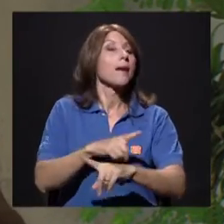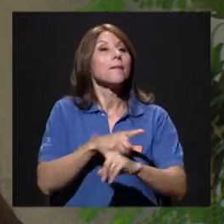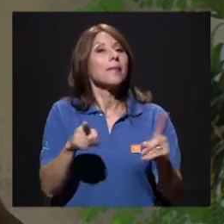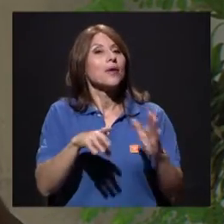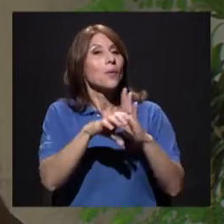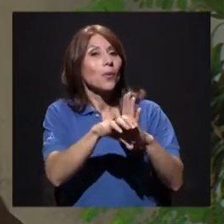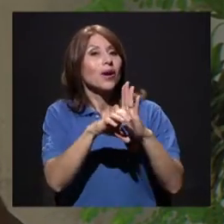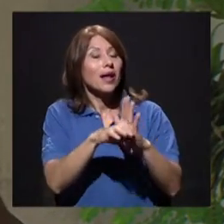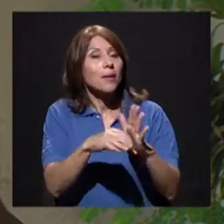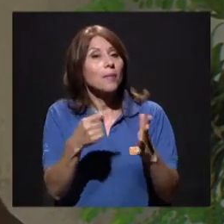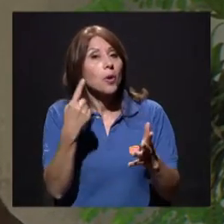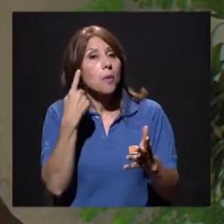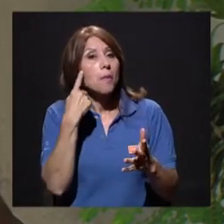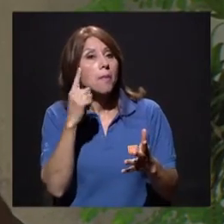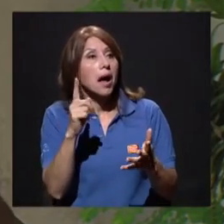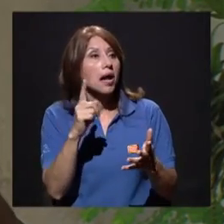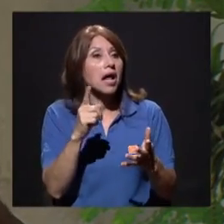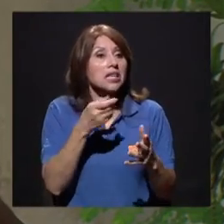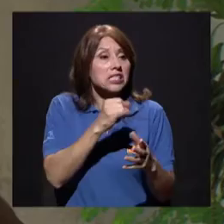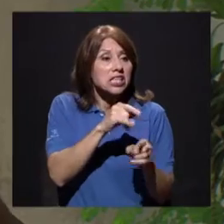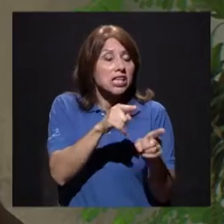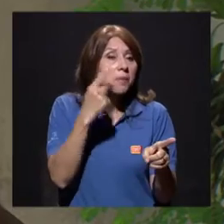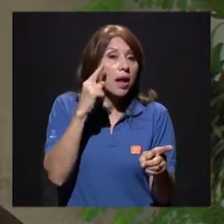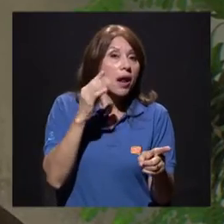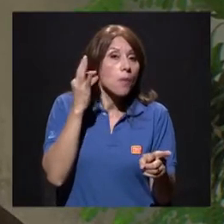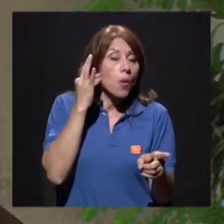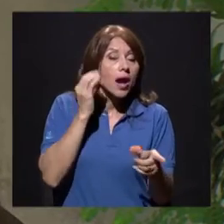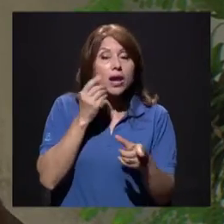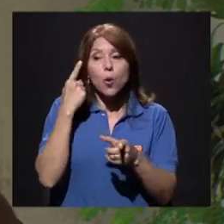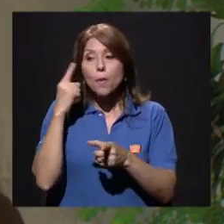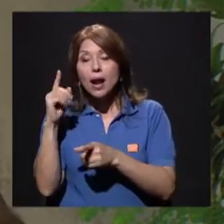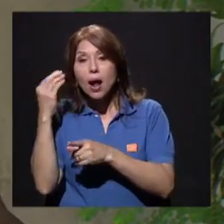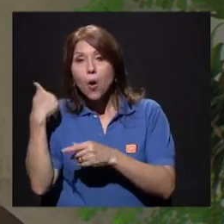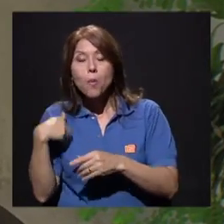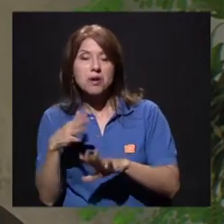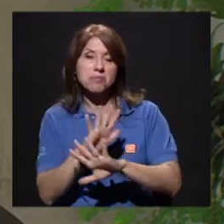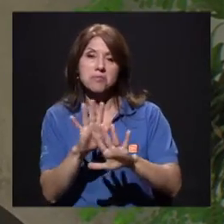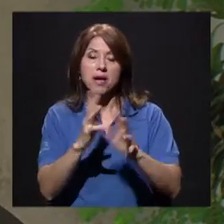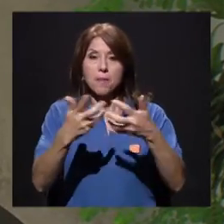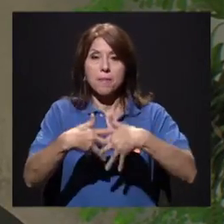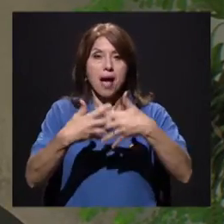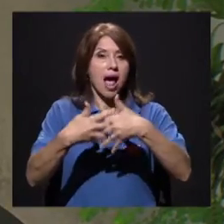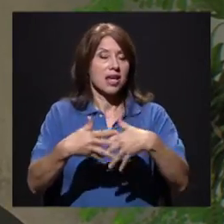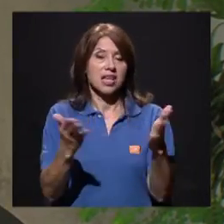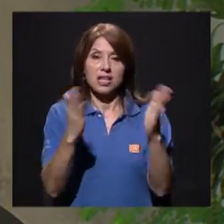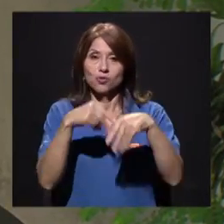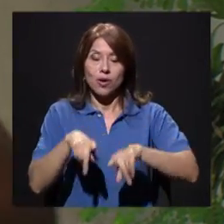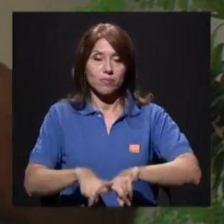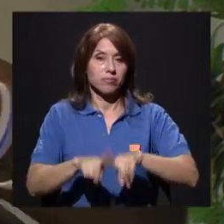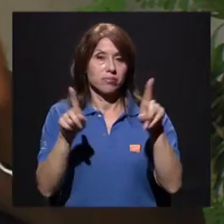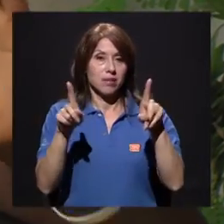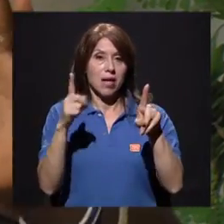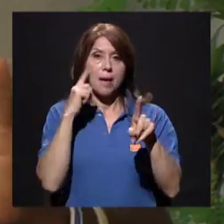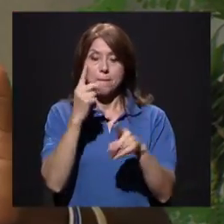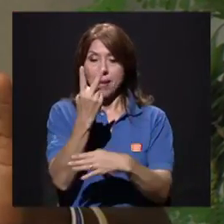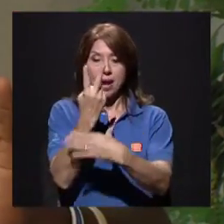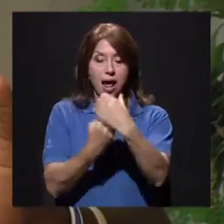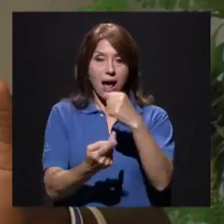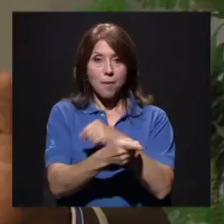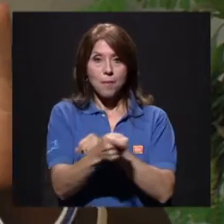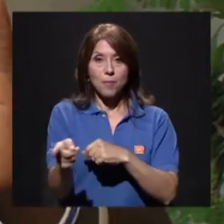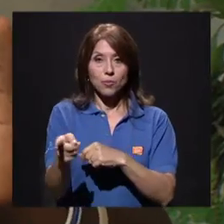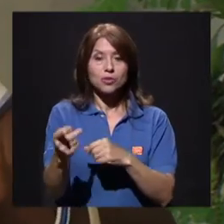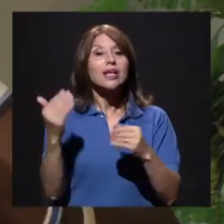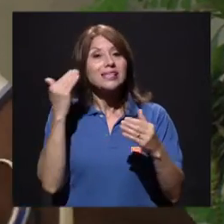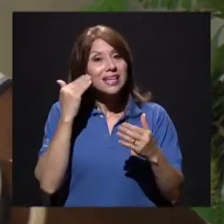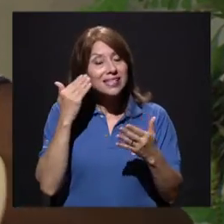femenina y masculina, las máquinas están hechas tanto para hombres y para mujeres. Se sabe que en la edad adulta, pues hay más riesgos, ¿verdad?